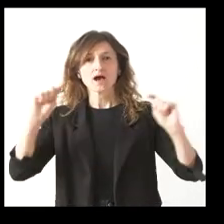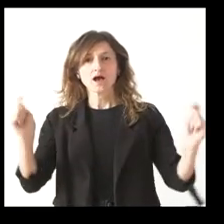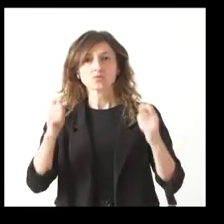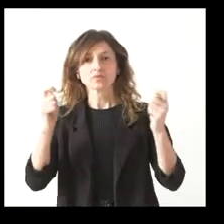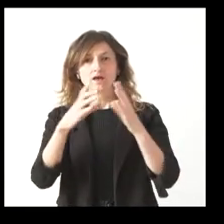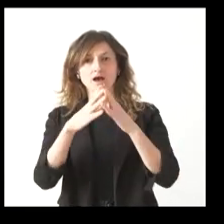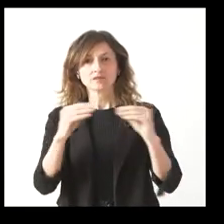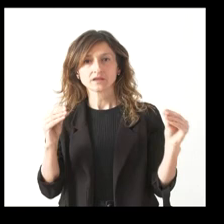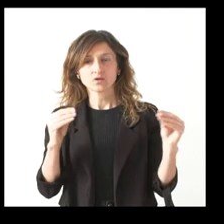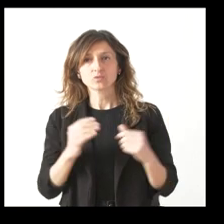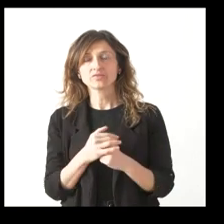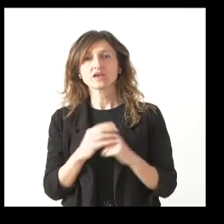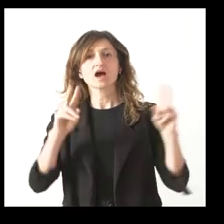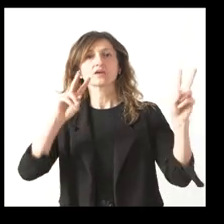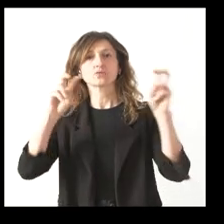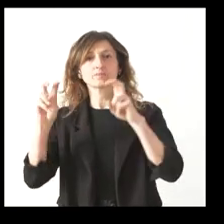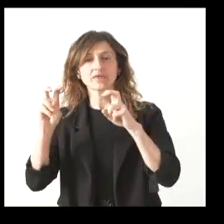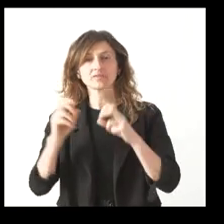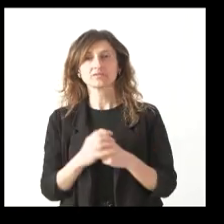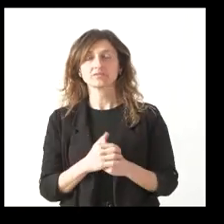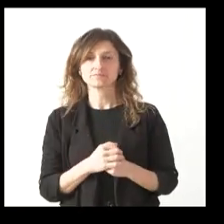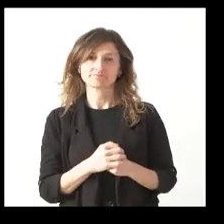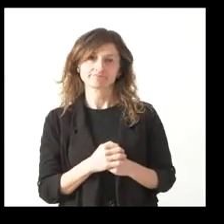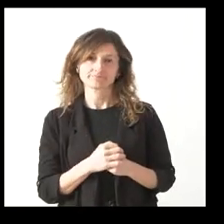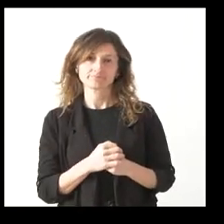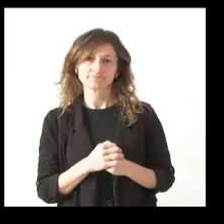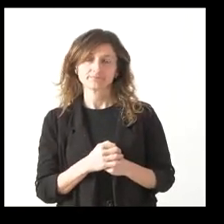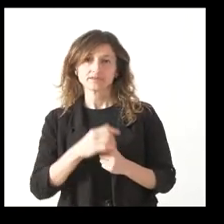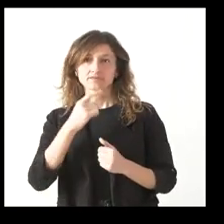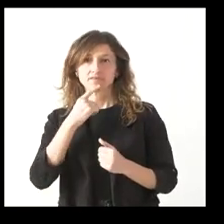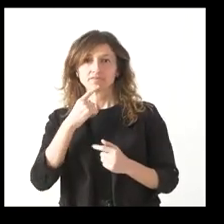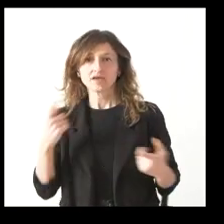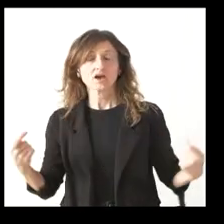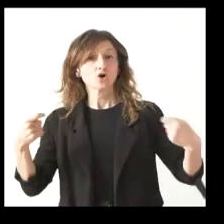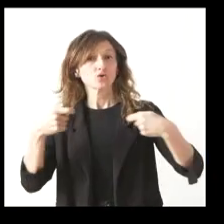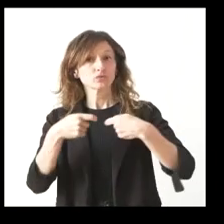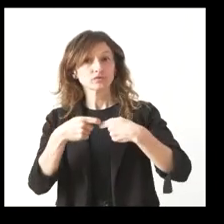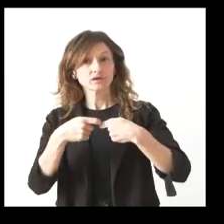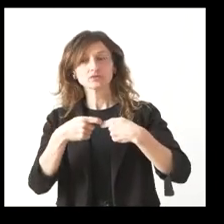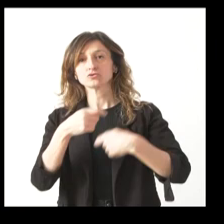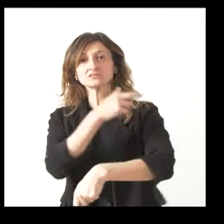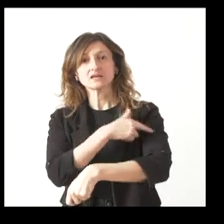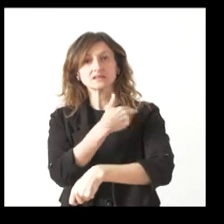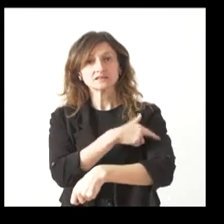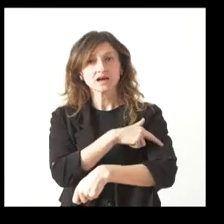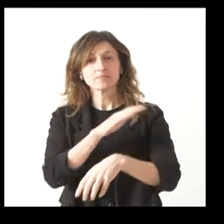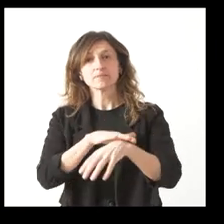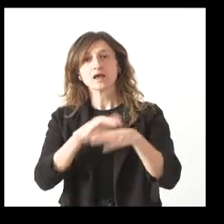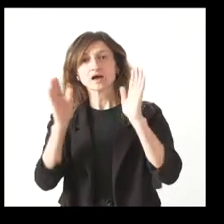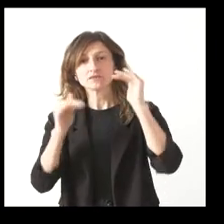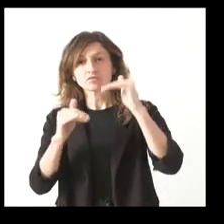una novedad, que es los conciertos de sanitarios para la atención